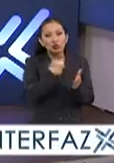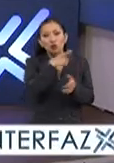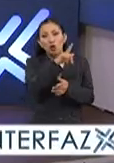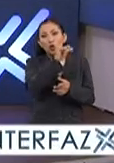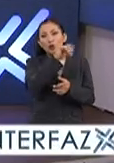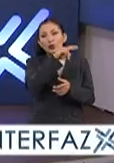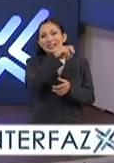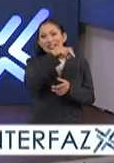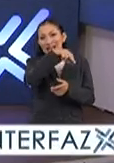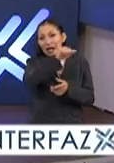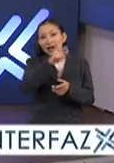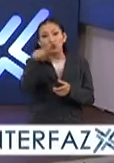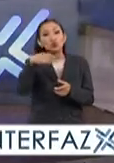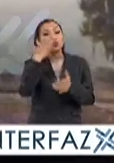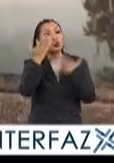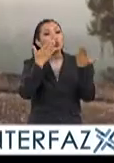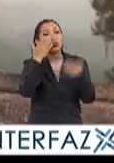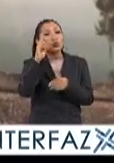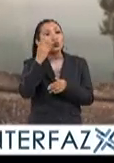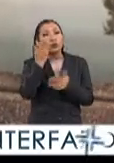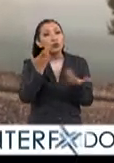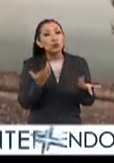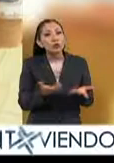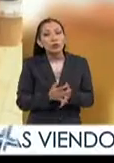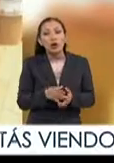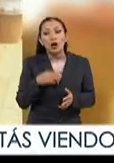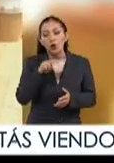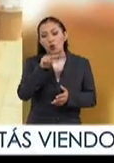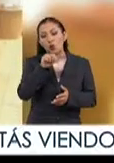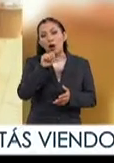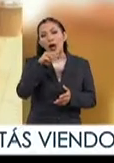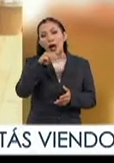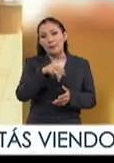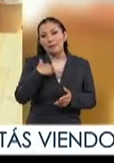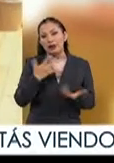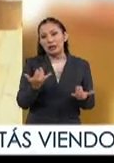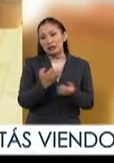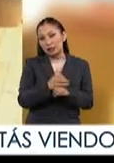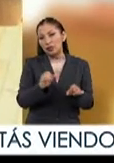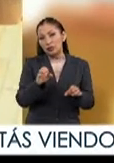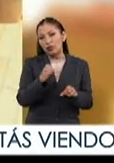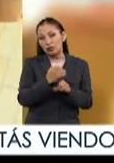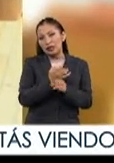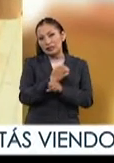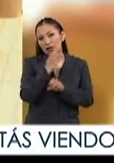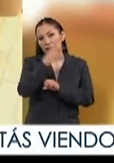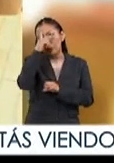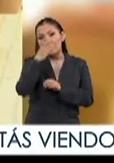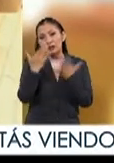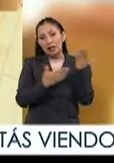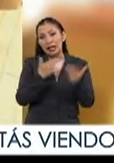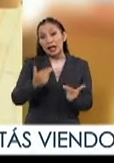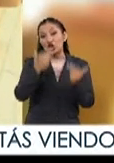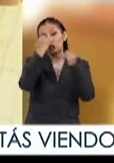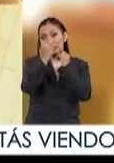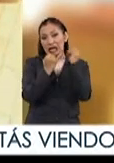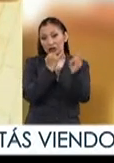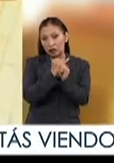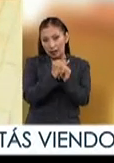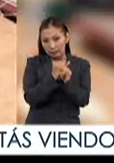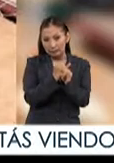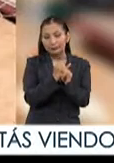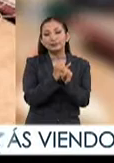fuiste a Luisiana. ¿Tú en qué universidad estás? Ahorita en la UAM, la Universidad Autónoma del Estado de México. Estudiando? Negocios internacionales.